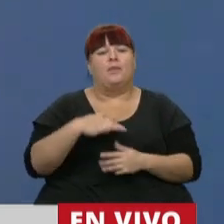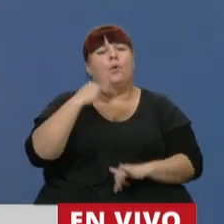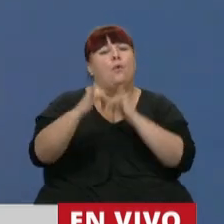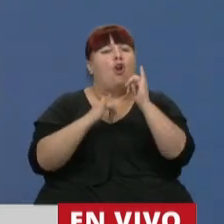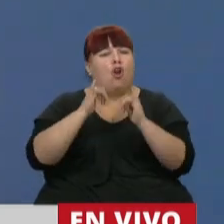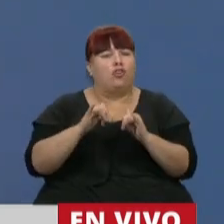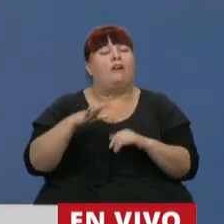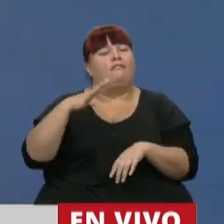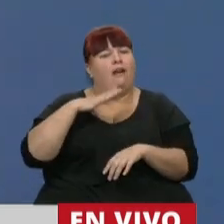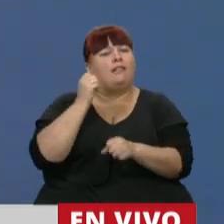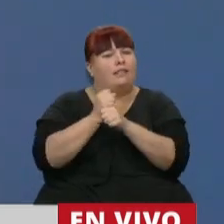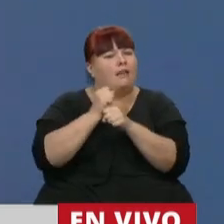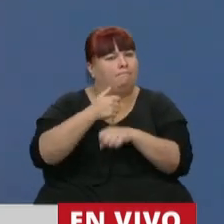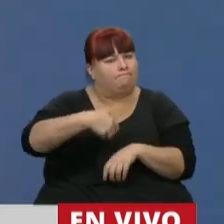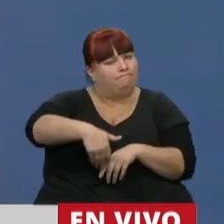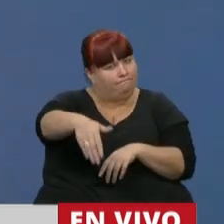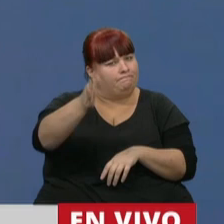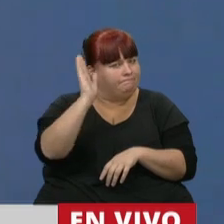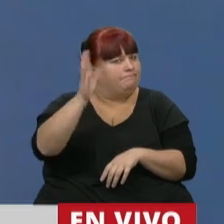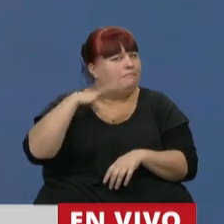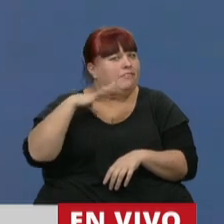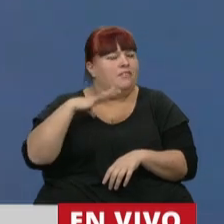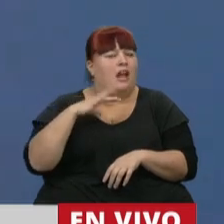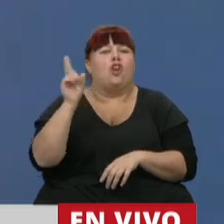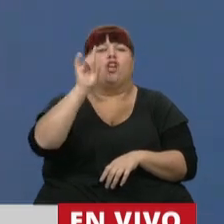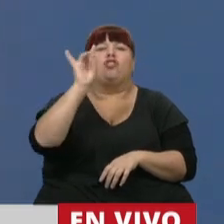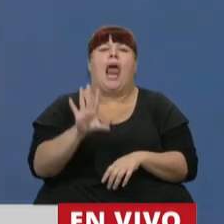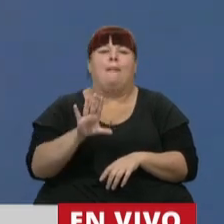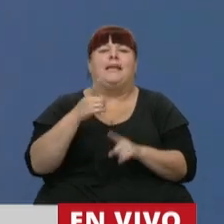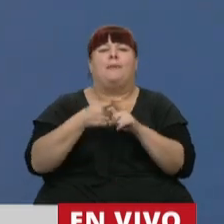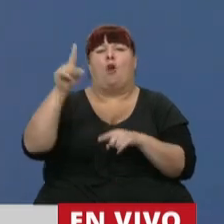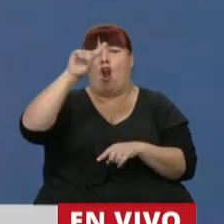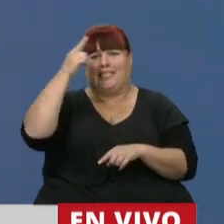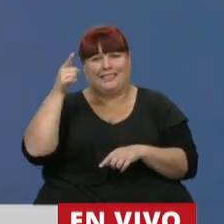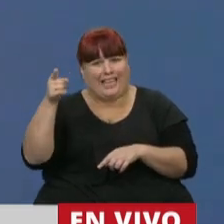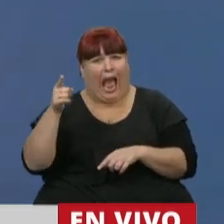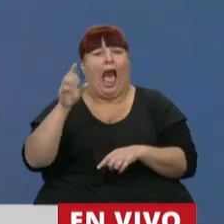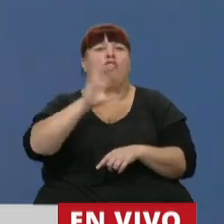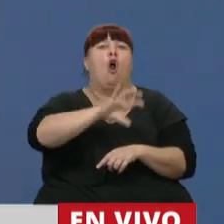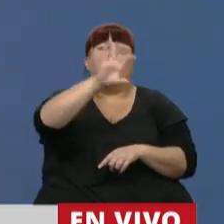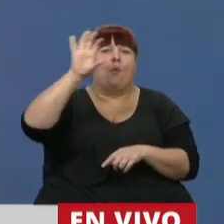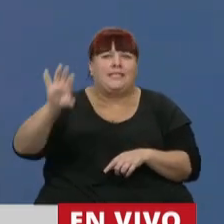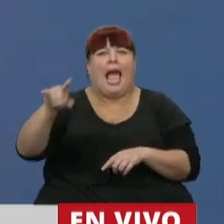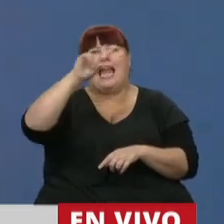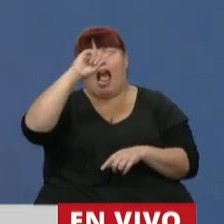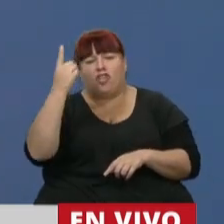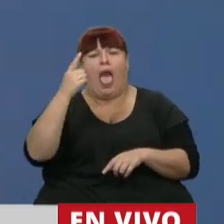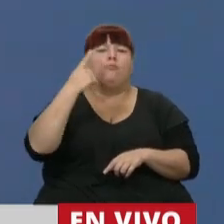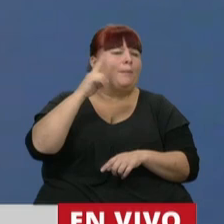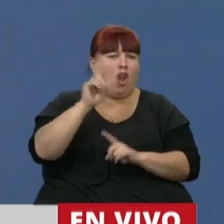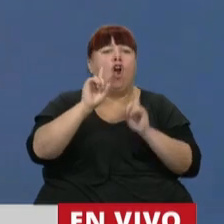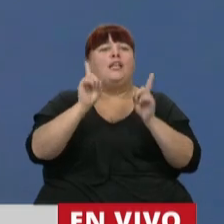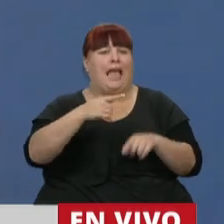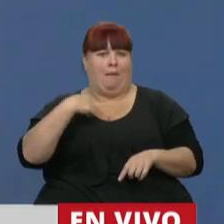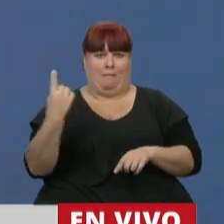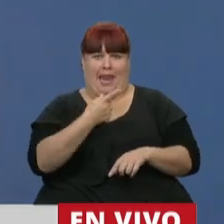nos queda un trabajo larguísimo no solamente para el Estado Nacional y los estados provinciales y municipales, sino también